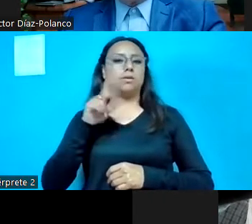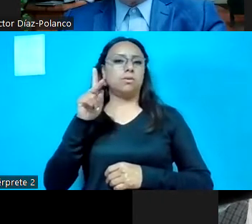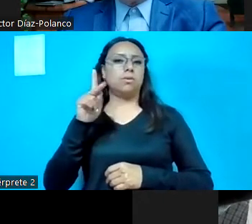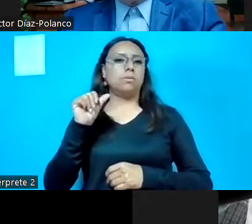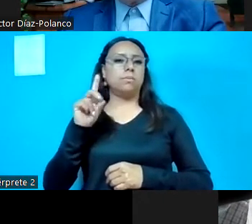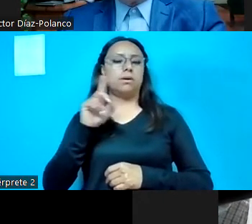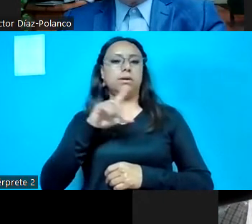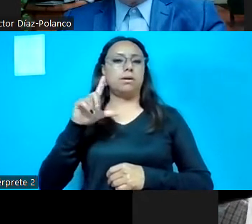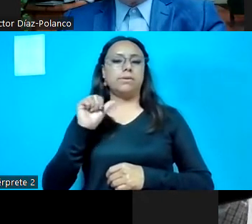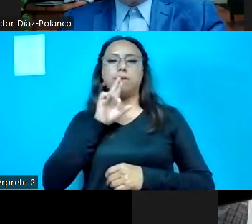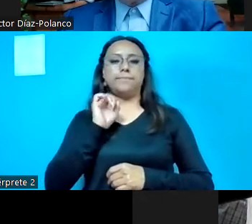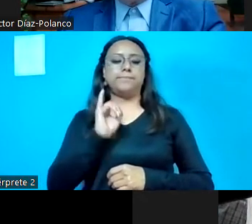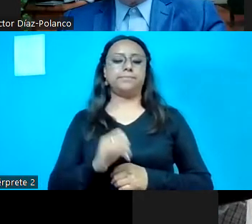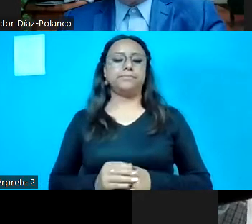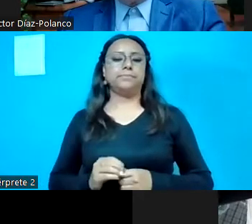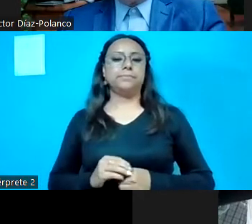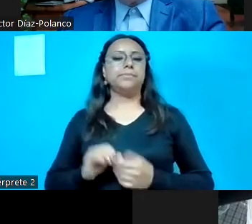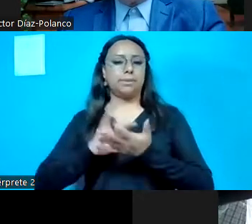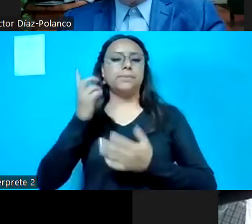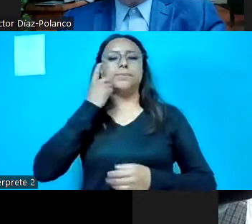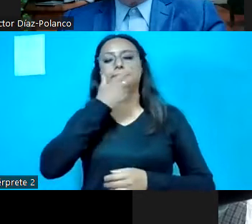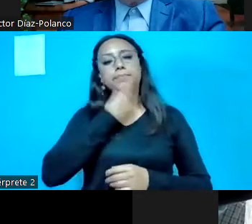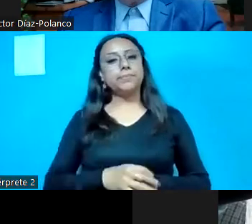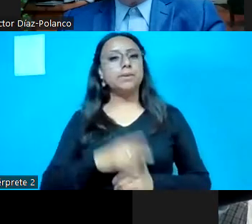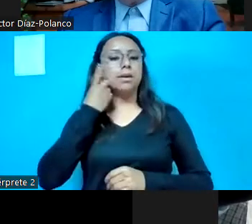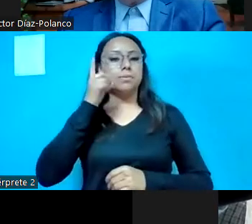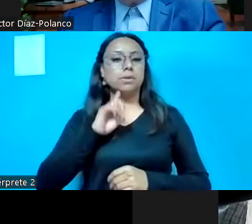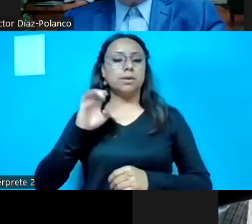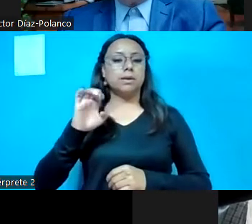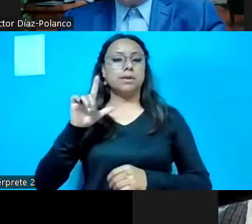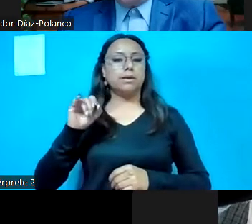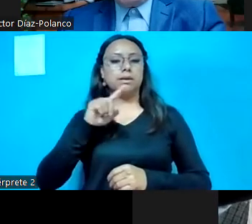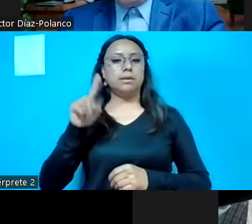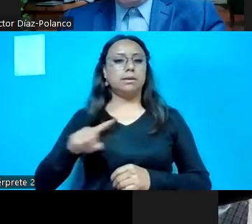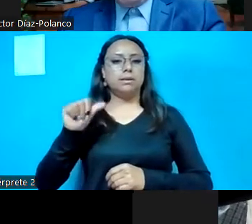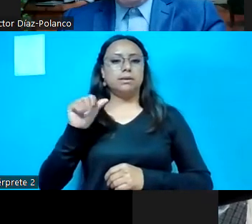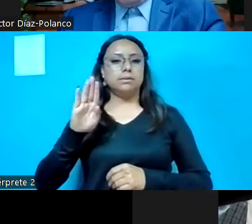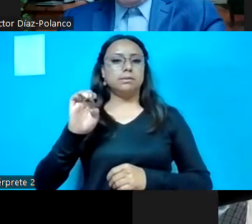a favor. Gracias, diputado. Diputada Elizabeth Mateos Hernández.